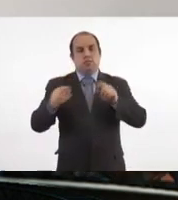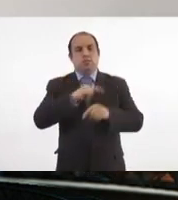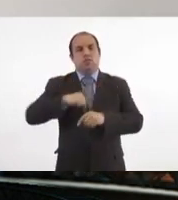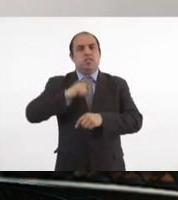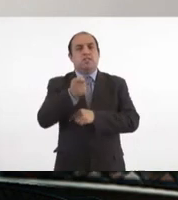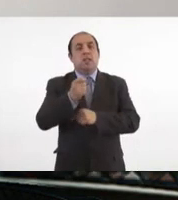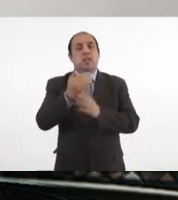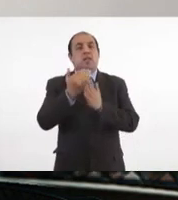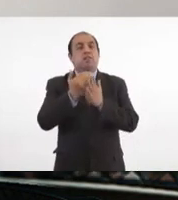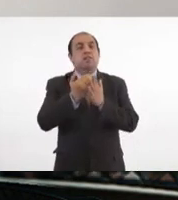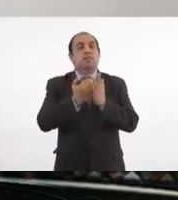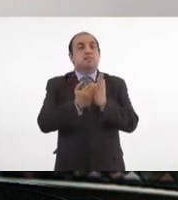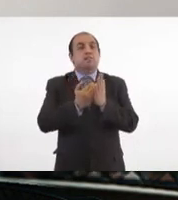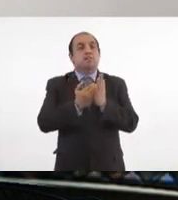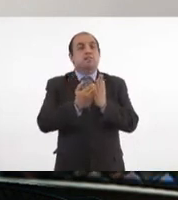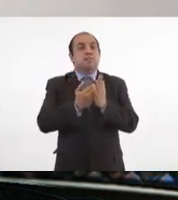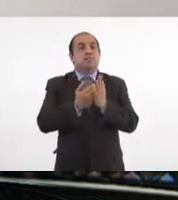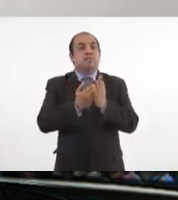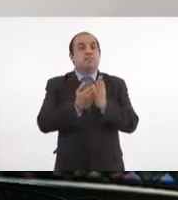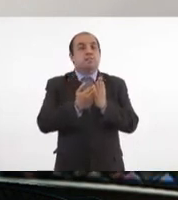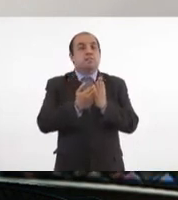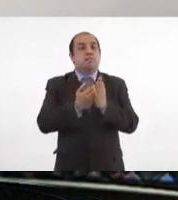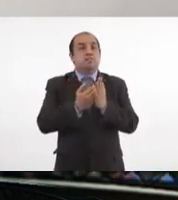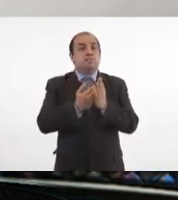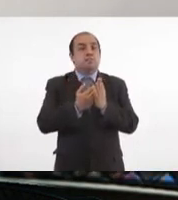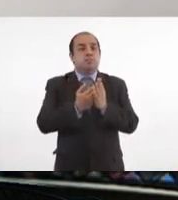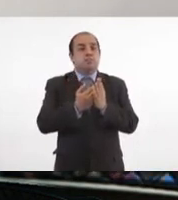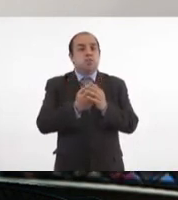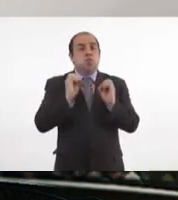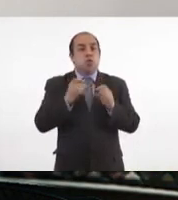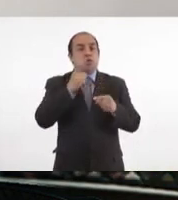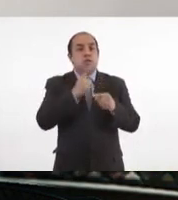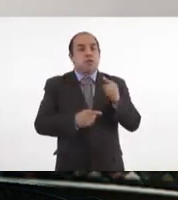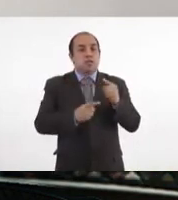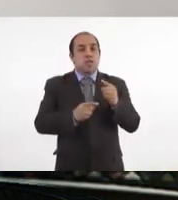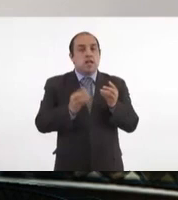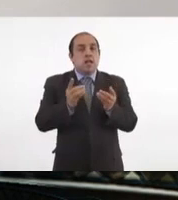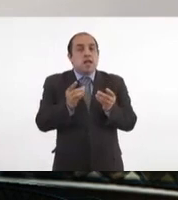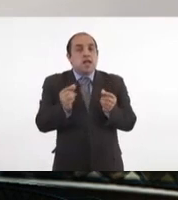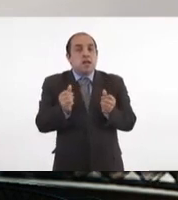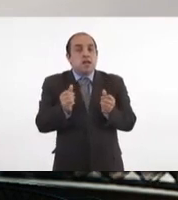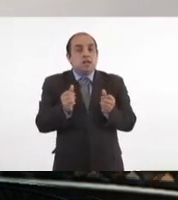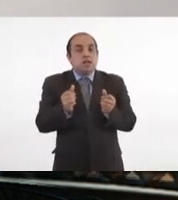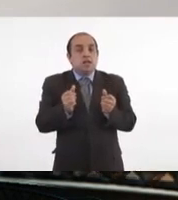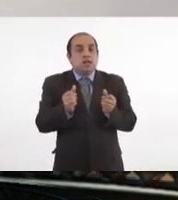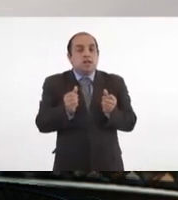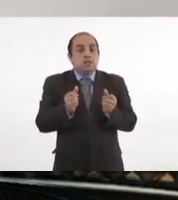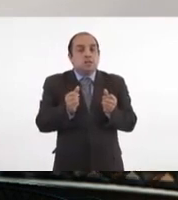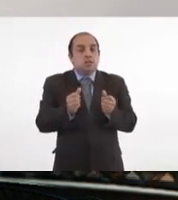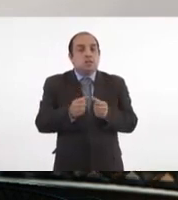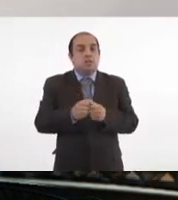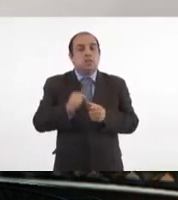es la disminución de o la erradicación de los gastos suntuarios del gobierno.